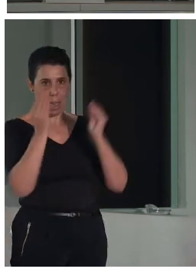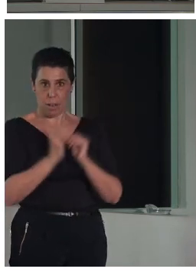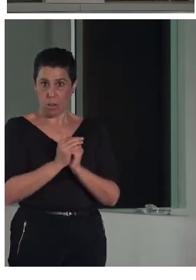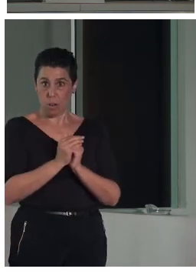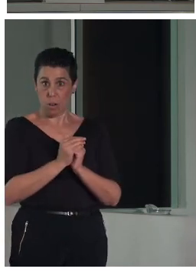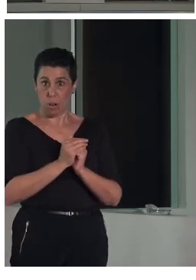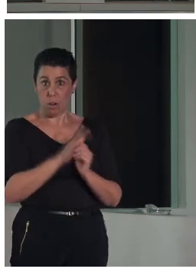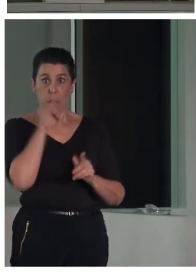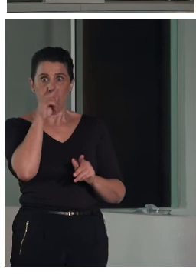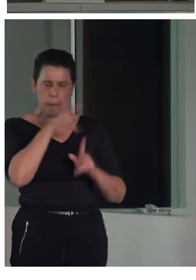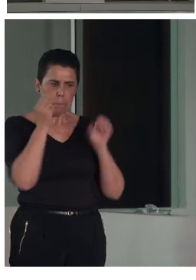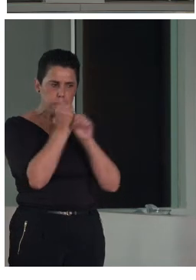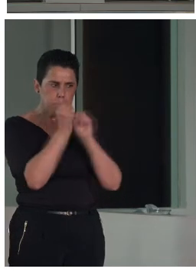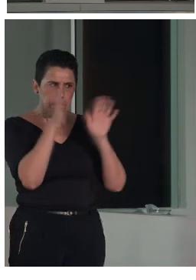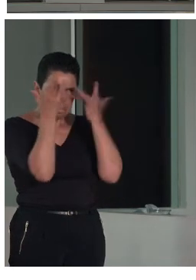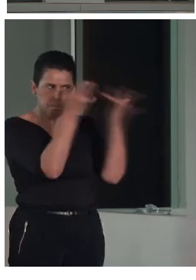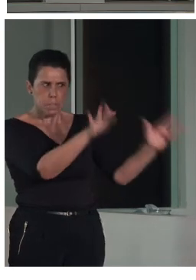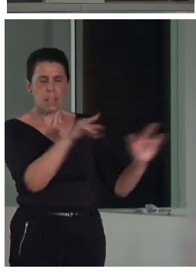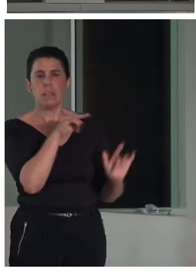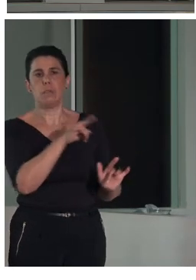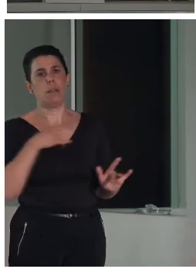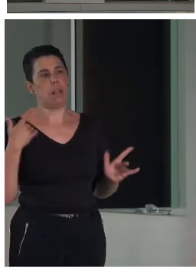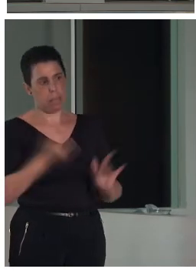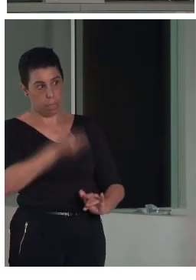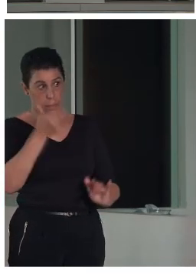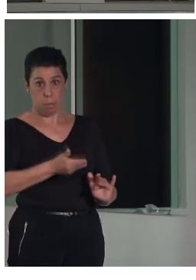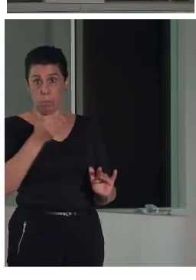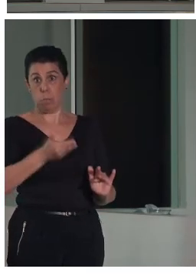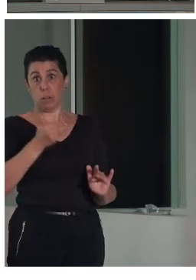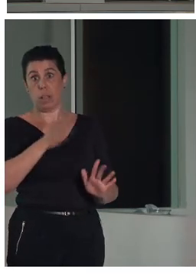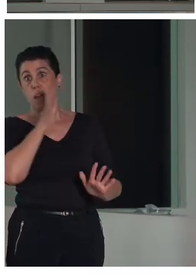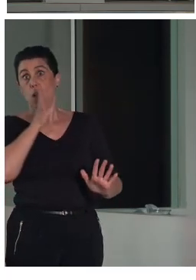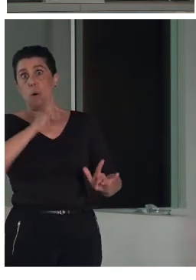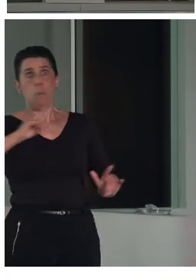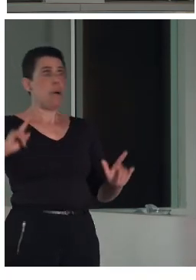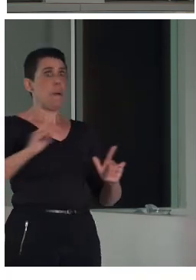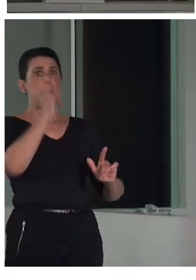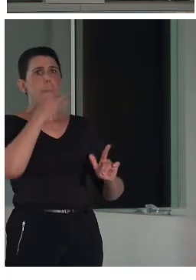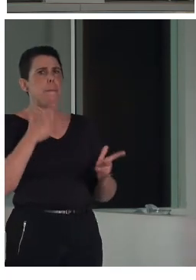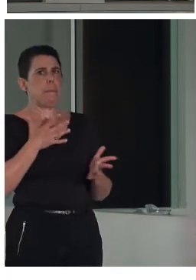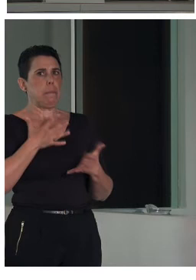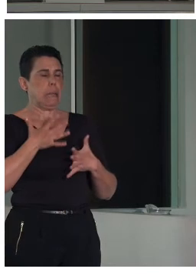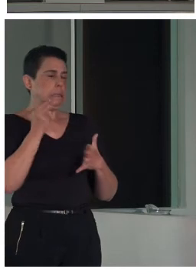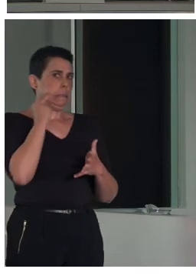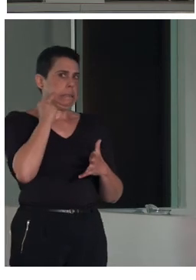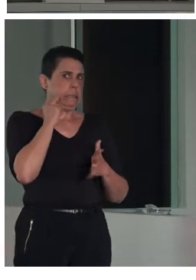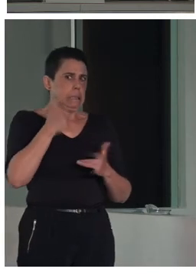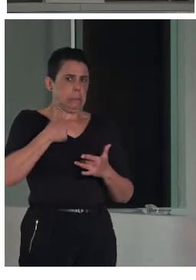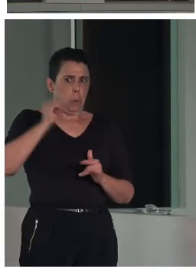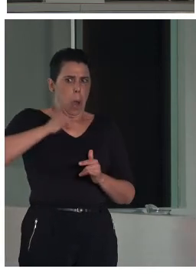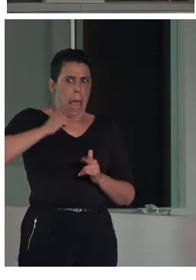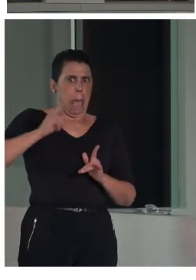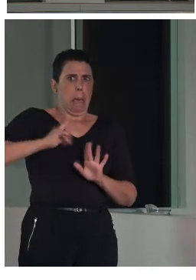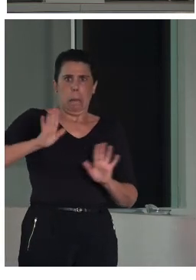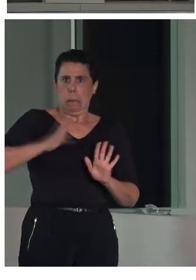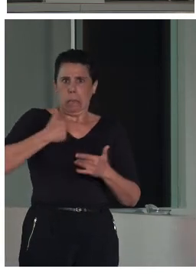sensibilización es muy importante porque es inevitable que muchas veces el primer impacto sea como que le estamos poniendo a prueba y le queremos dar efectivamente la